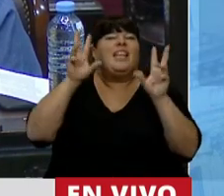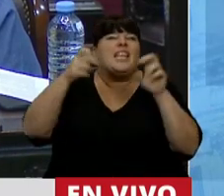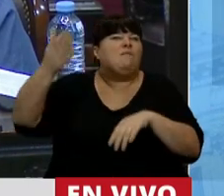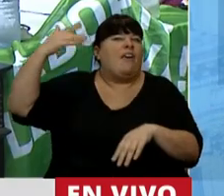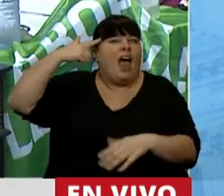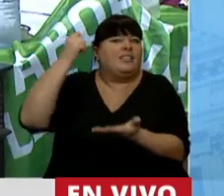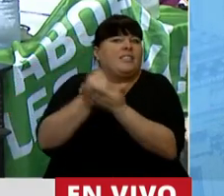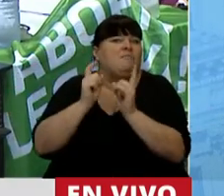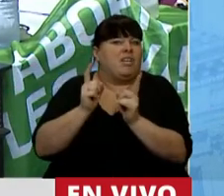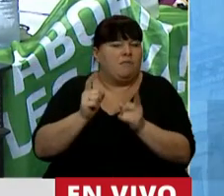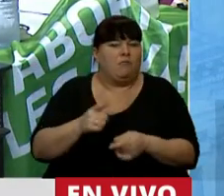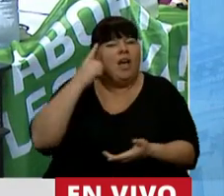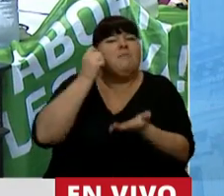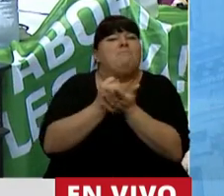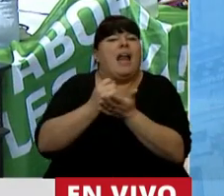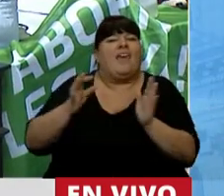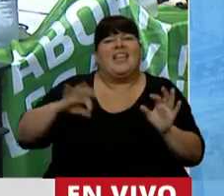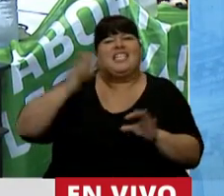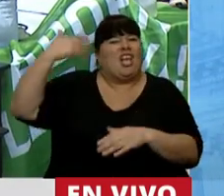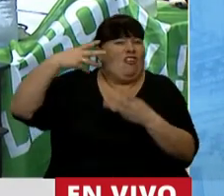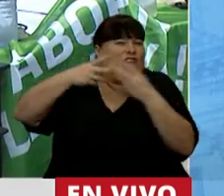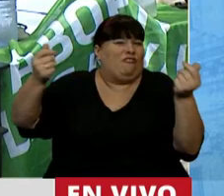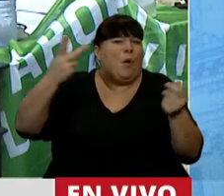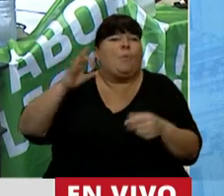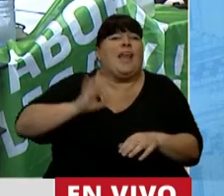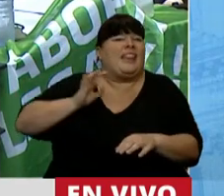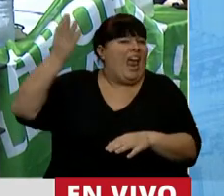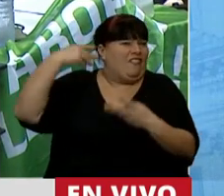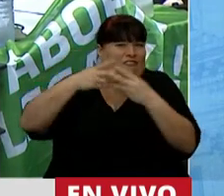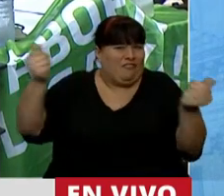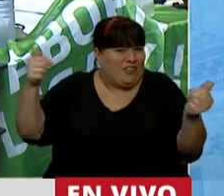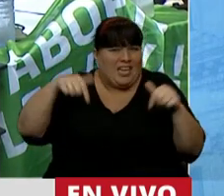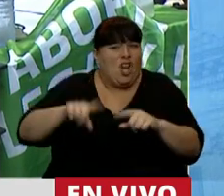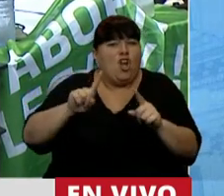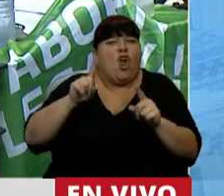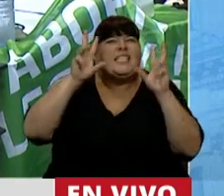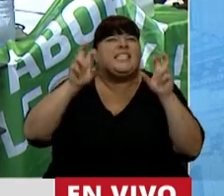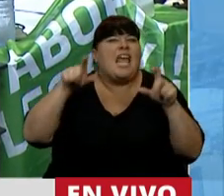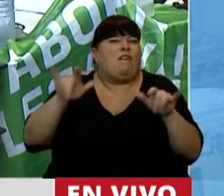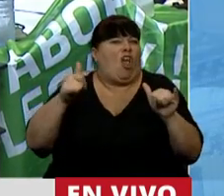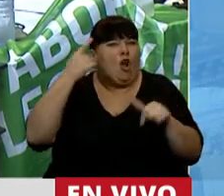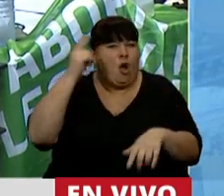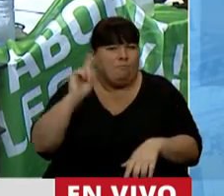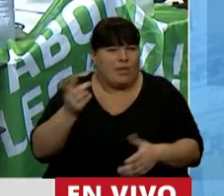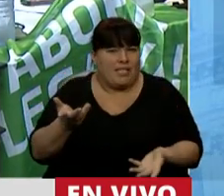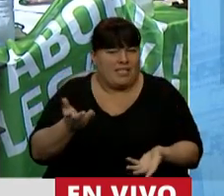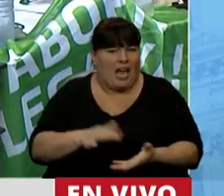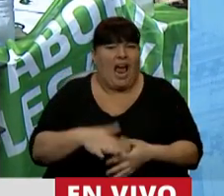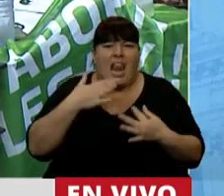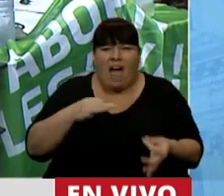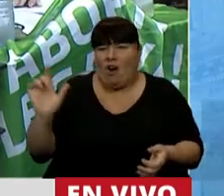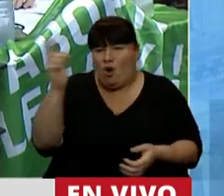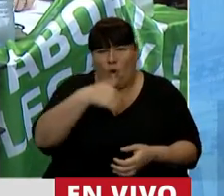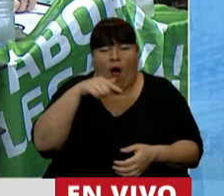del pasado. Paradigmas de un siglo que se fue hace ya dos décadas y que ya no están en la agenda de nuestros jóvenes. Es realmente